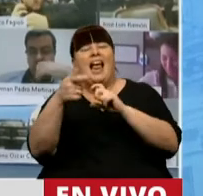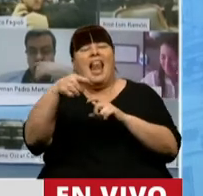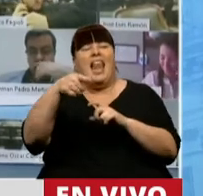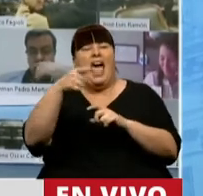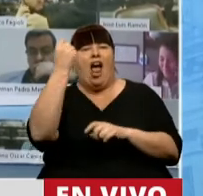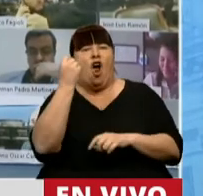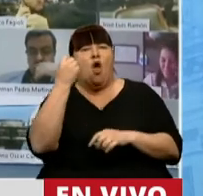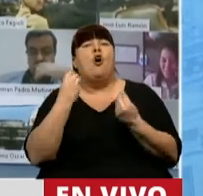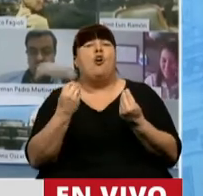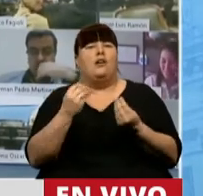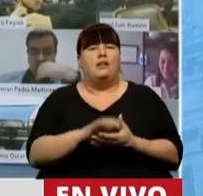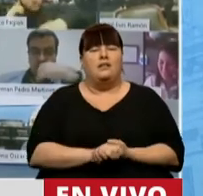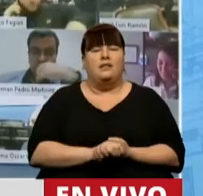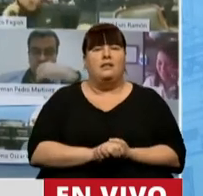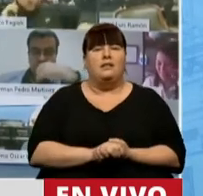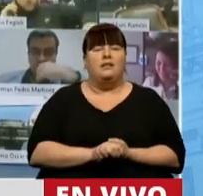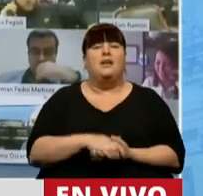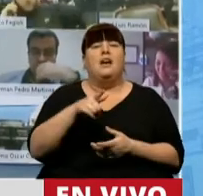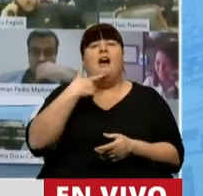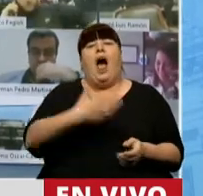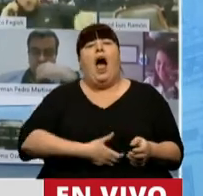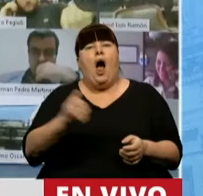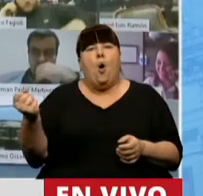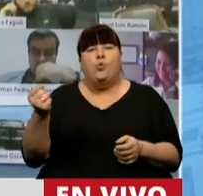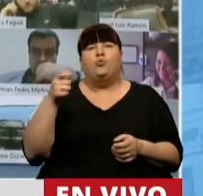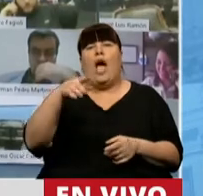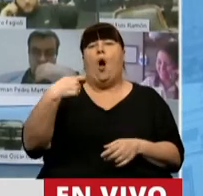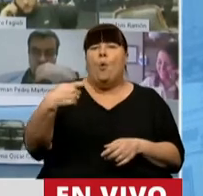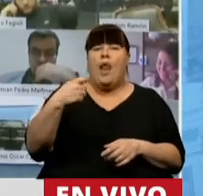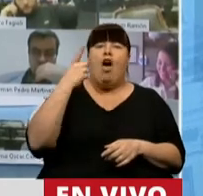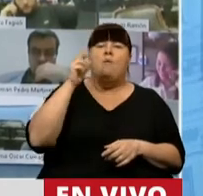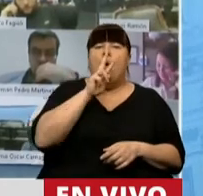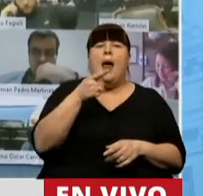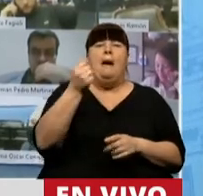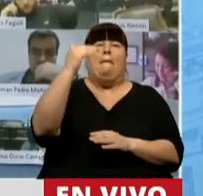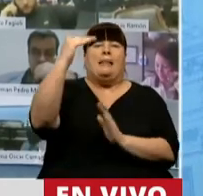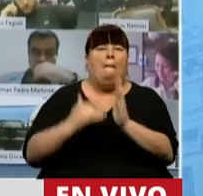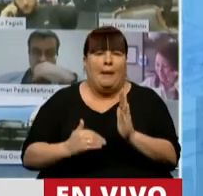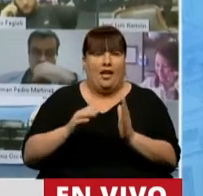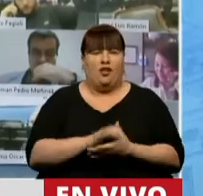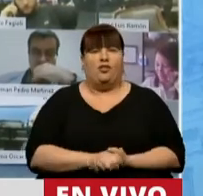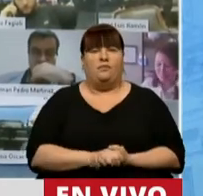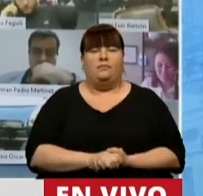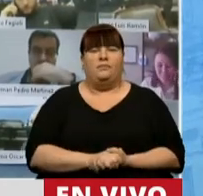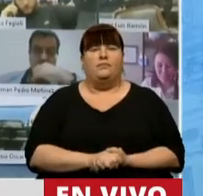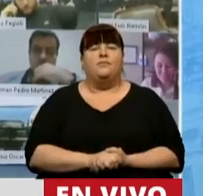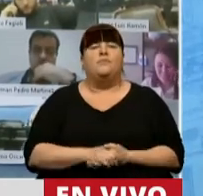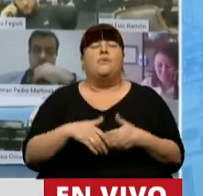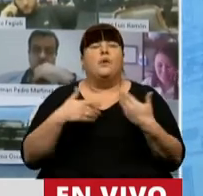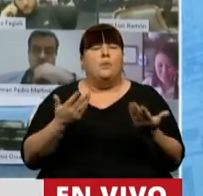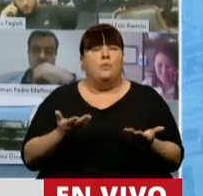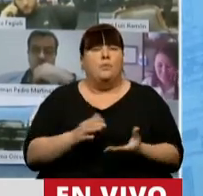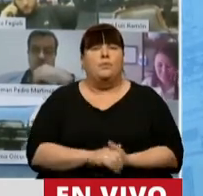economía, y cómo la desindexaron, ajustando a jubiladas y jubilados, dándole menos de lo que correspondía por esa ley. Entonces,